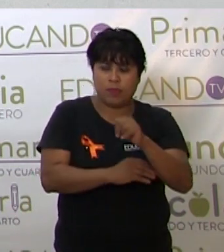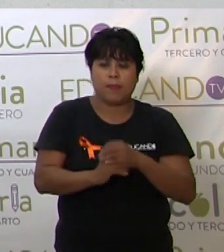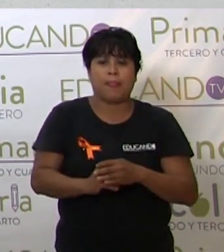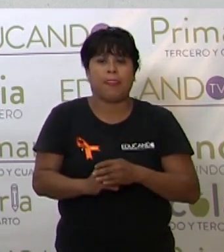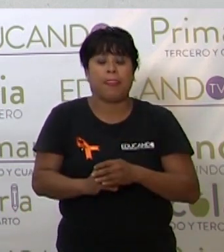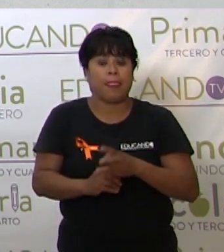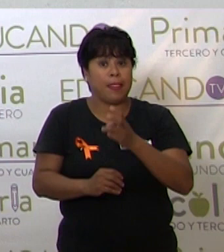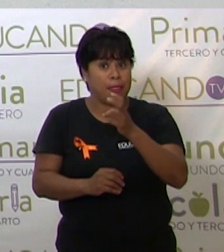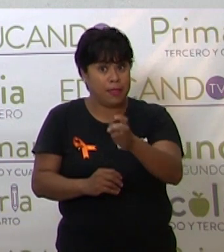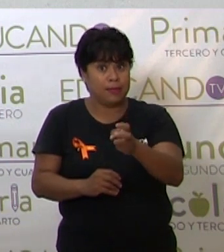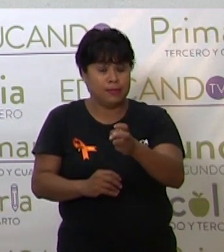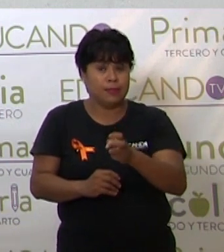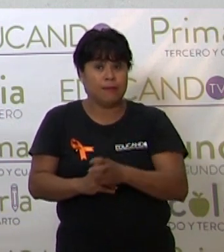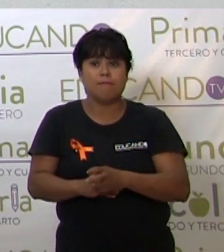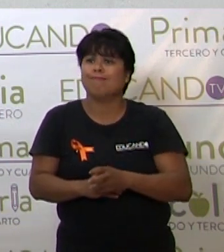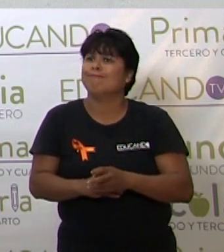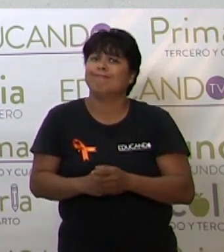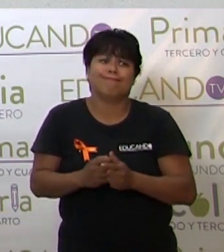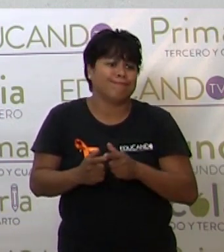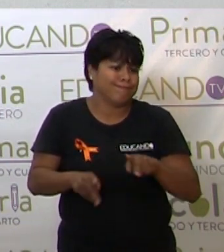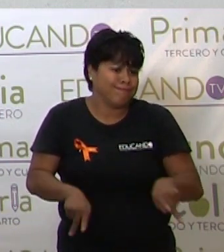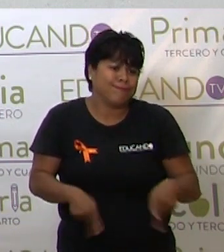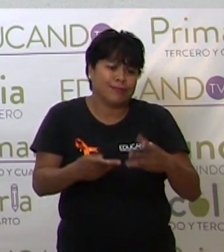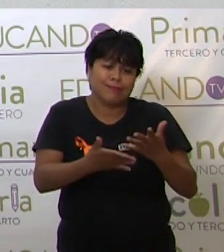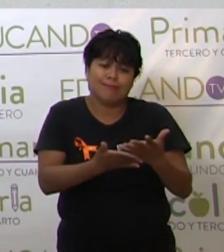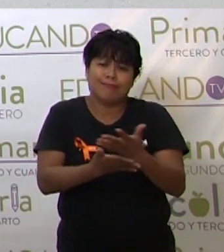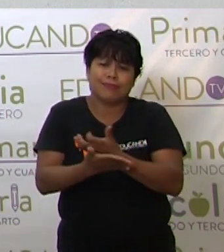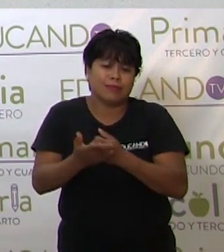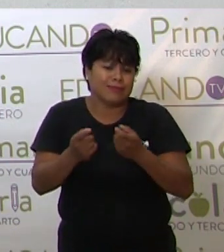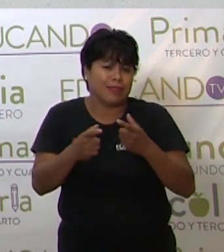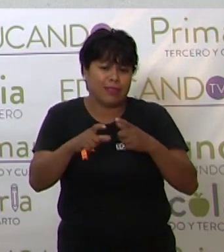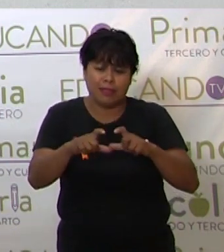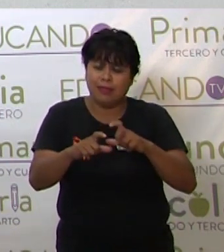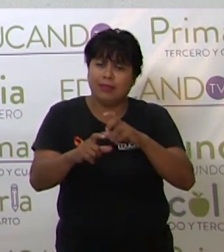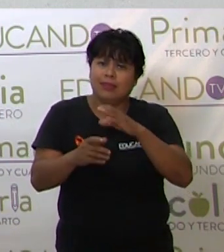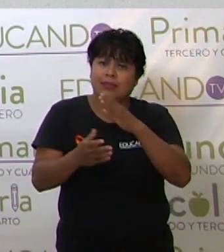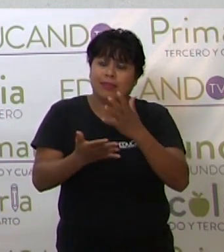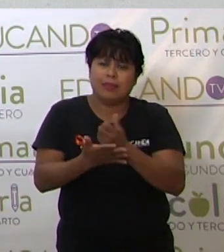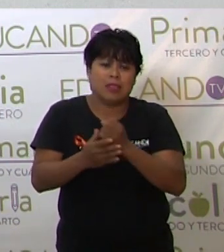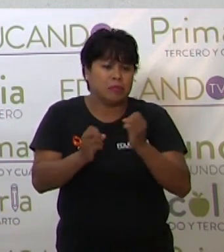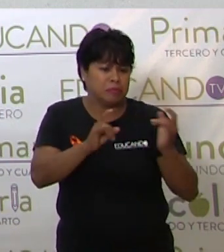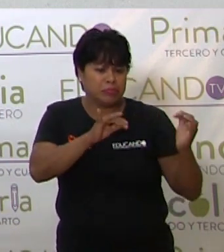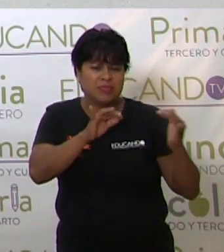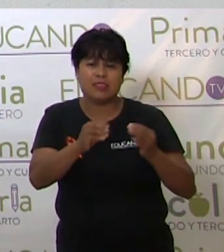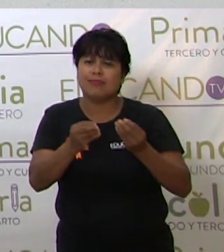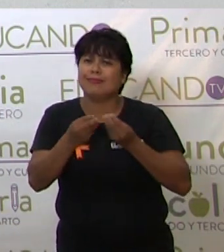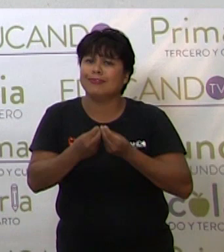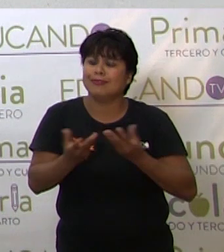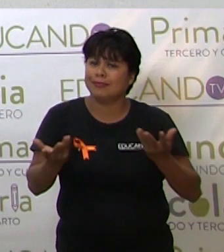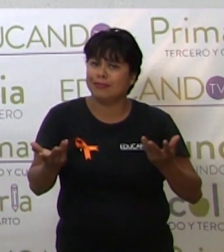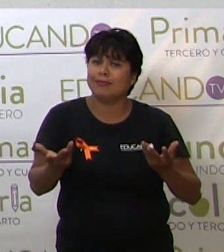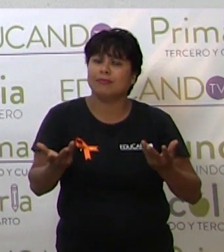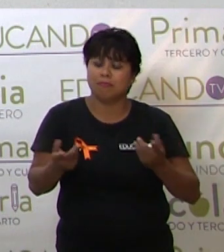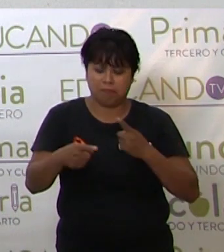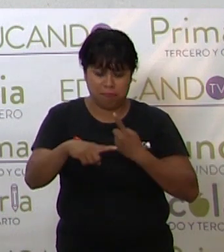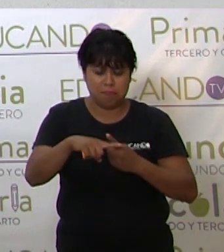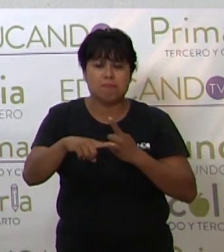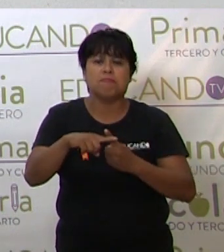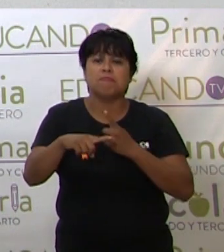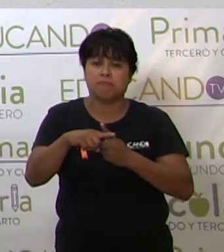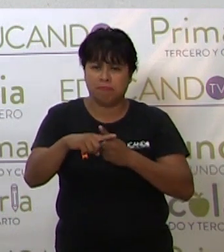El cual logró un éxito comercial rotundo y una recepción crítica muy positiva.